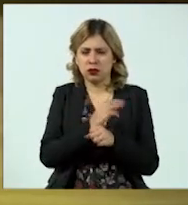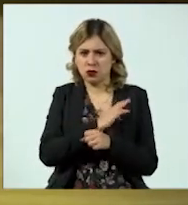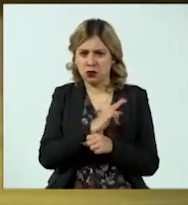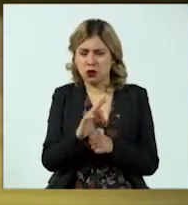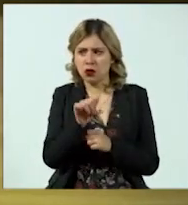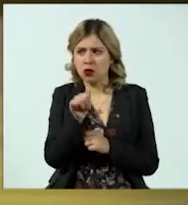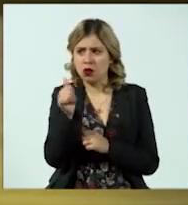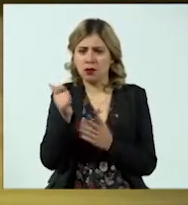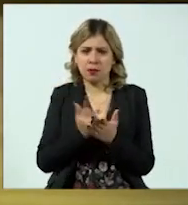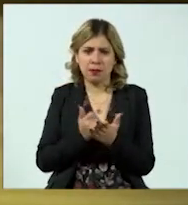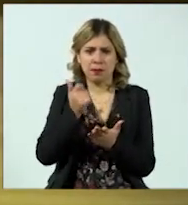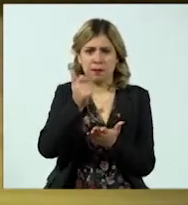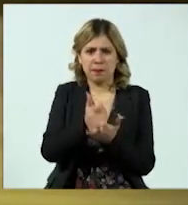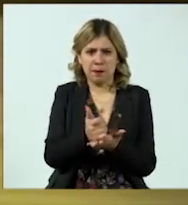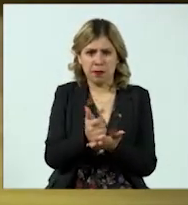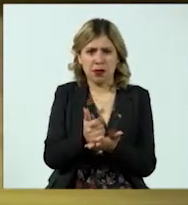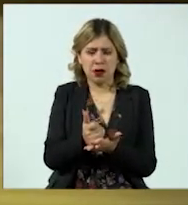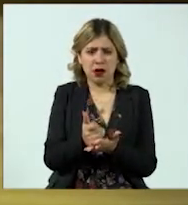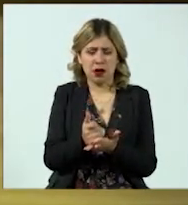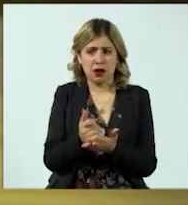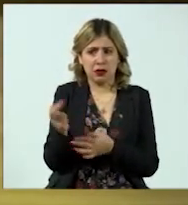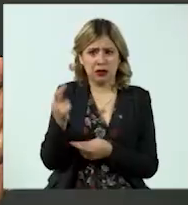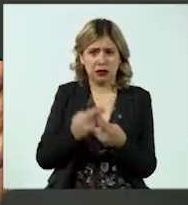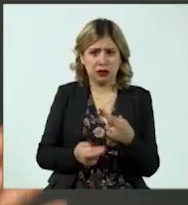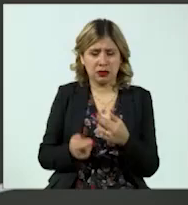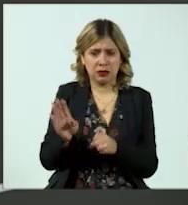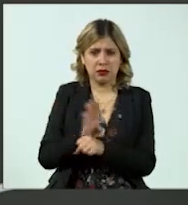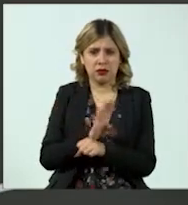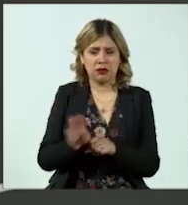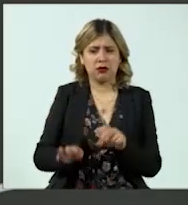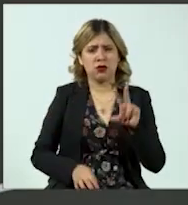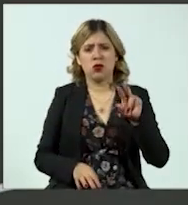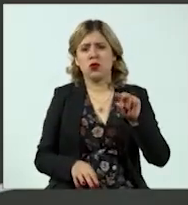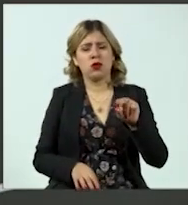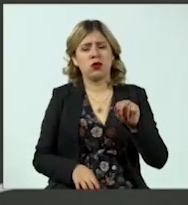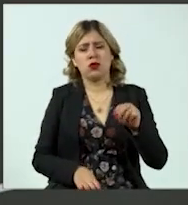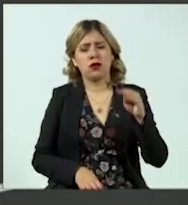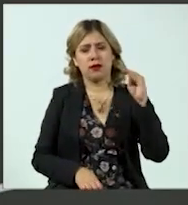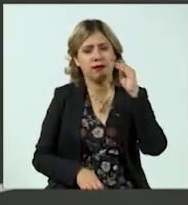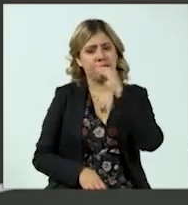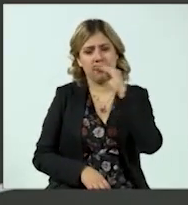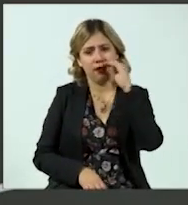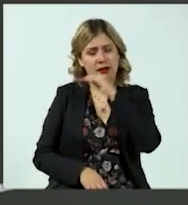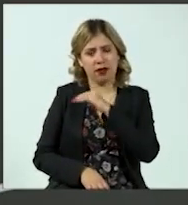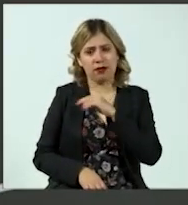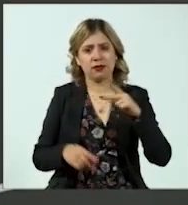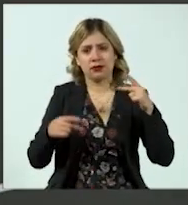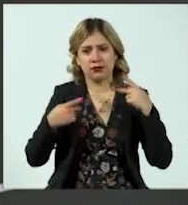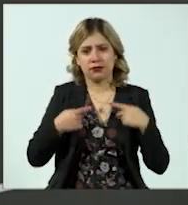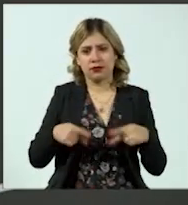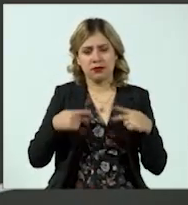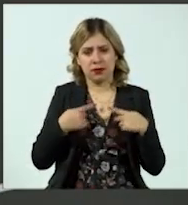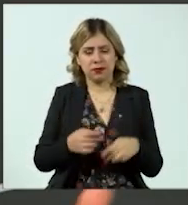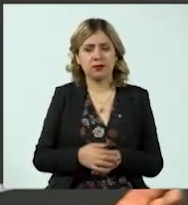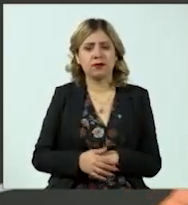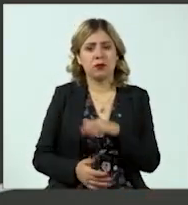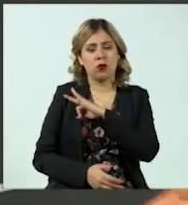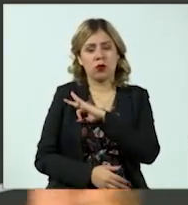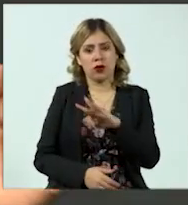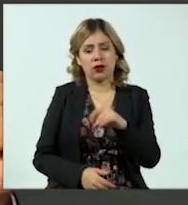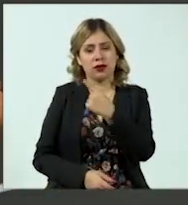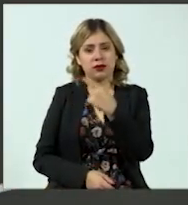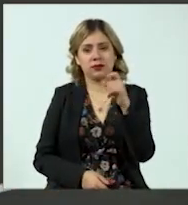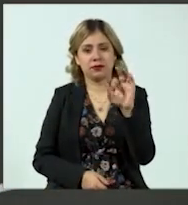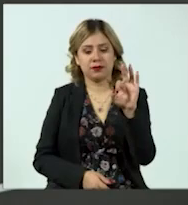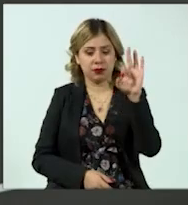que pagar este porcentaje de la beca? No, es totalmente gratuito para el aspirante. Puede ser al 100%. Te doy